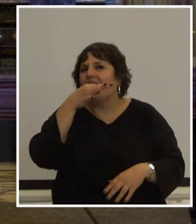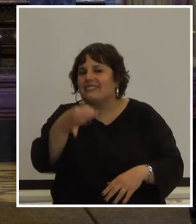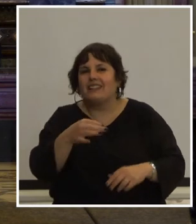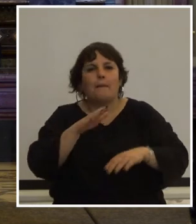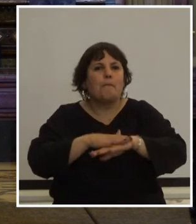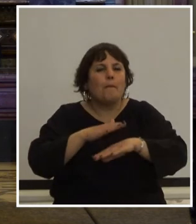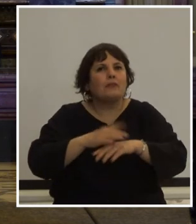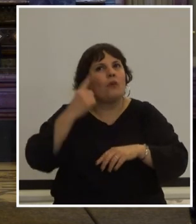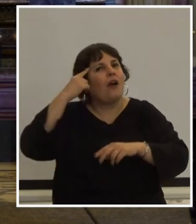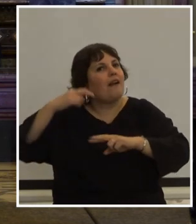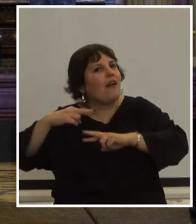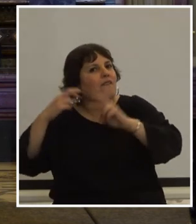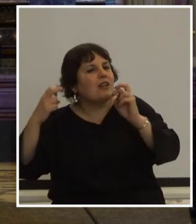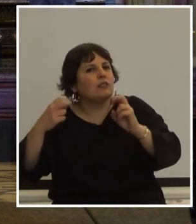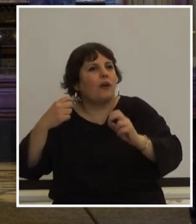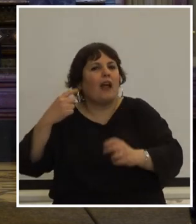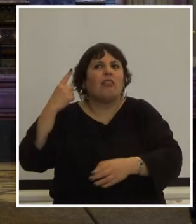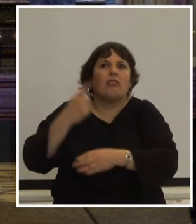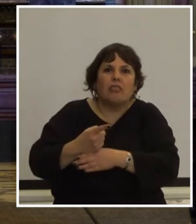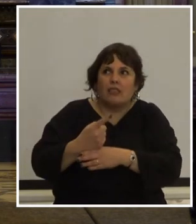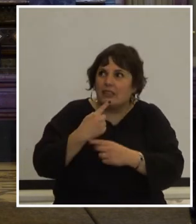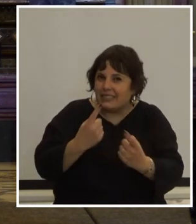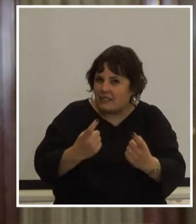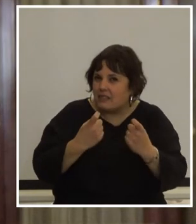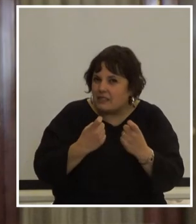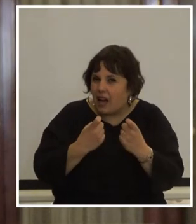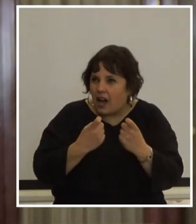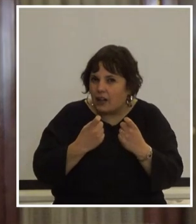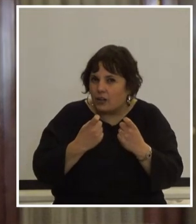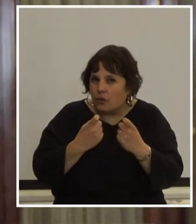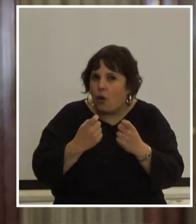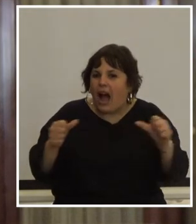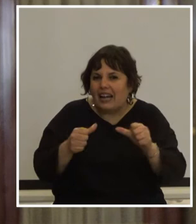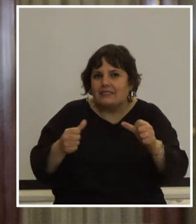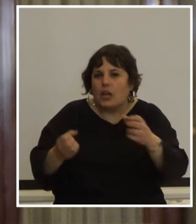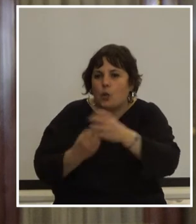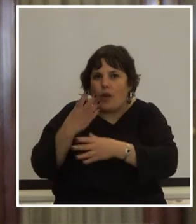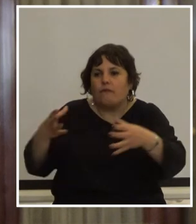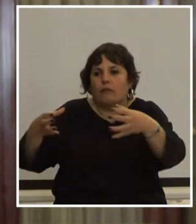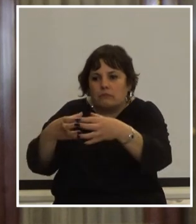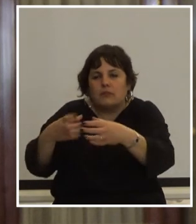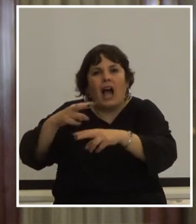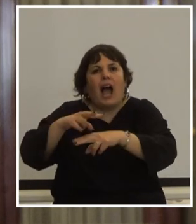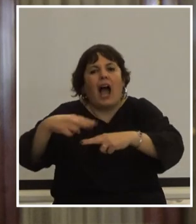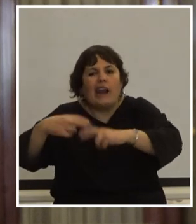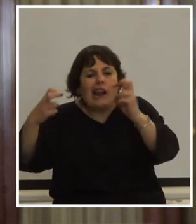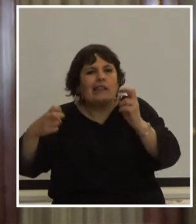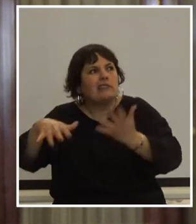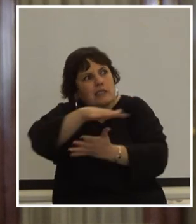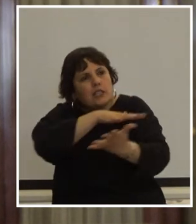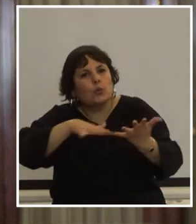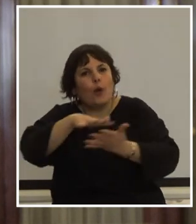momento de reflexionar y definir sobre si es necesario crear instrumentos que analicen estado de situación